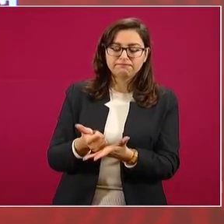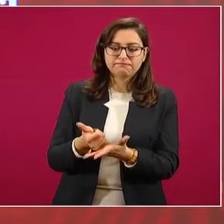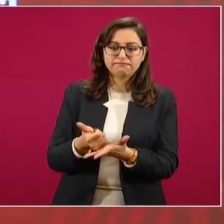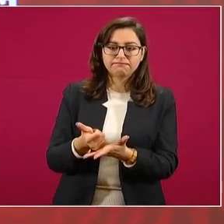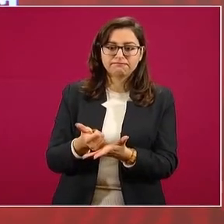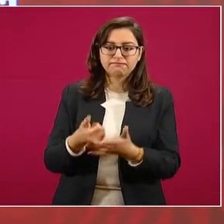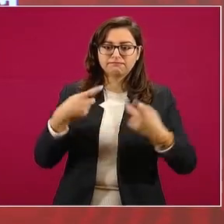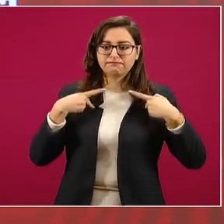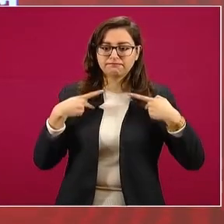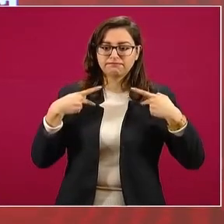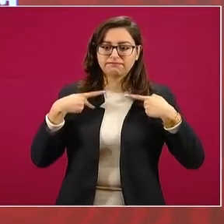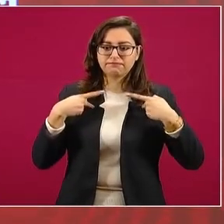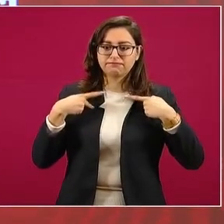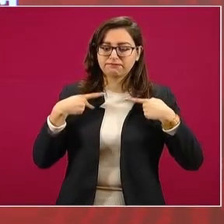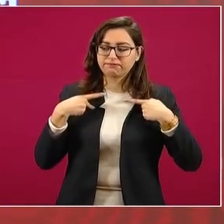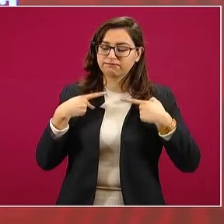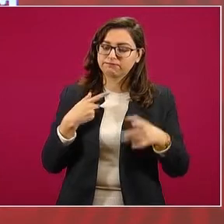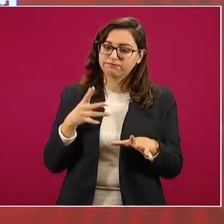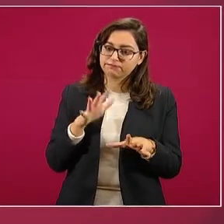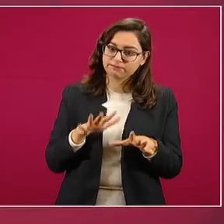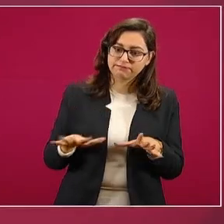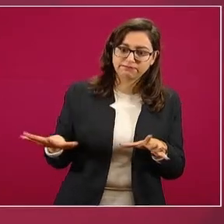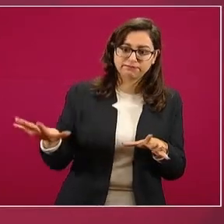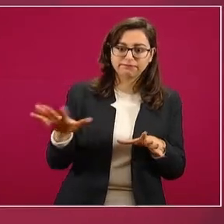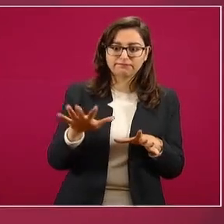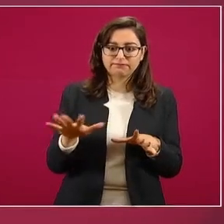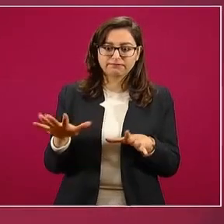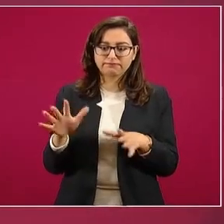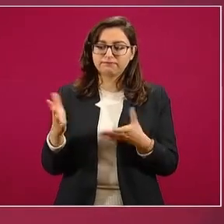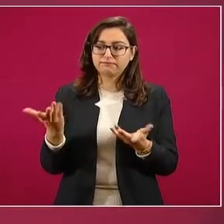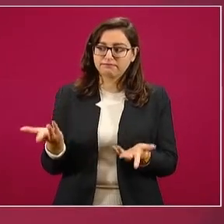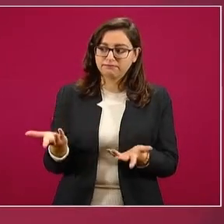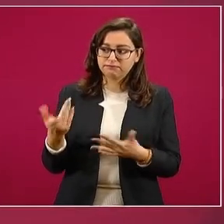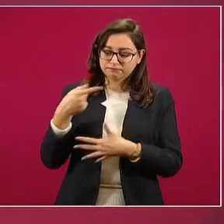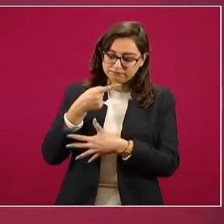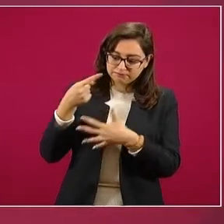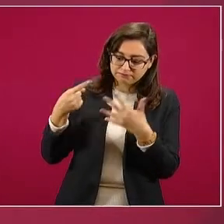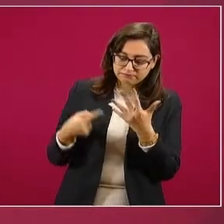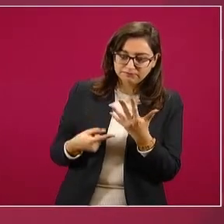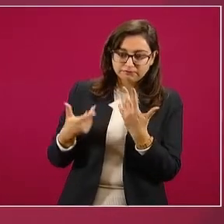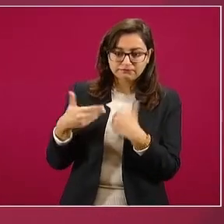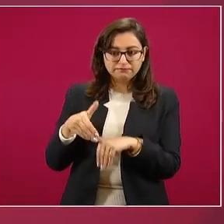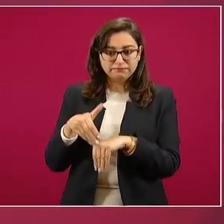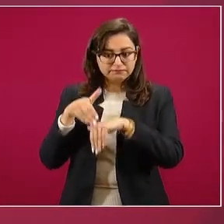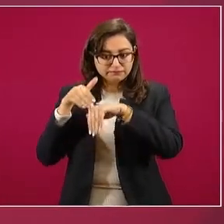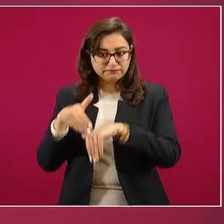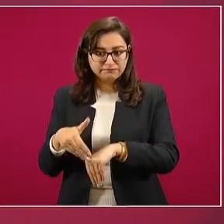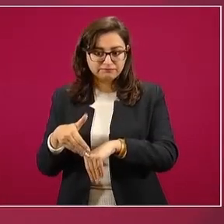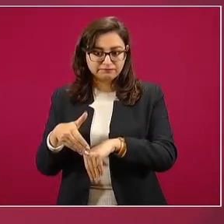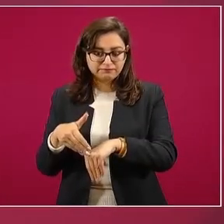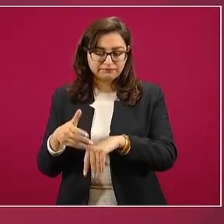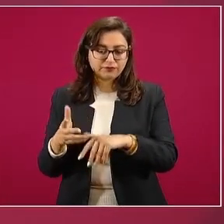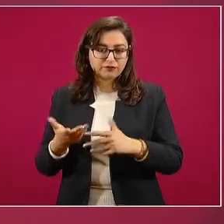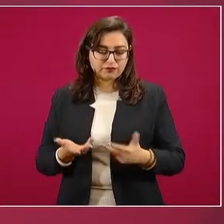obedezca y